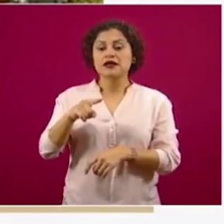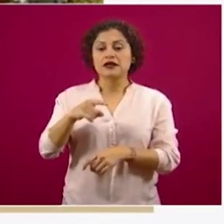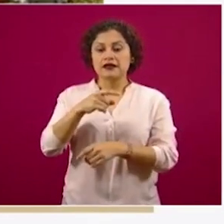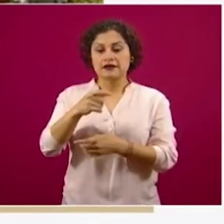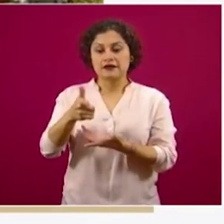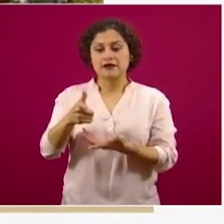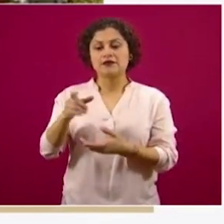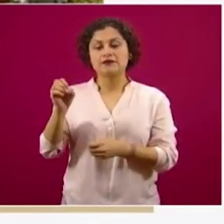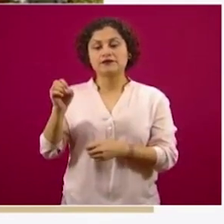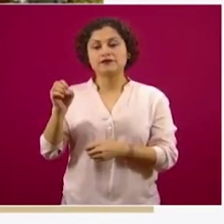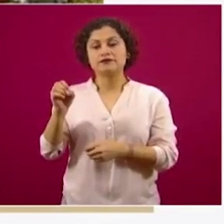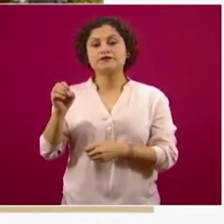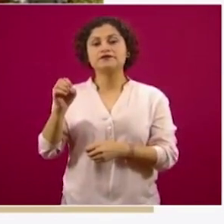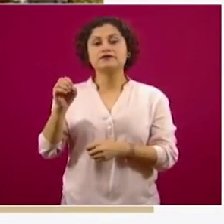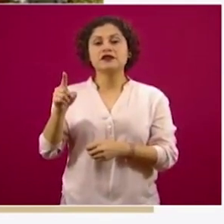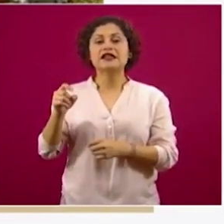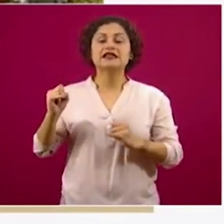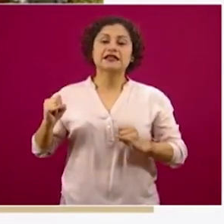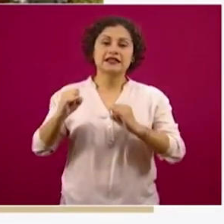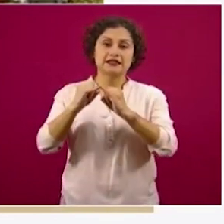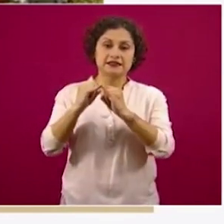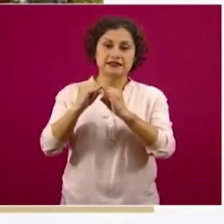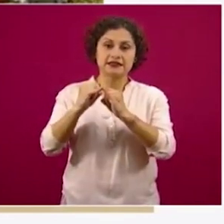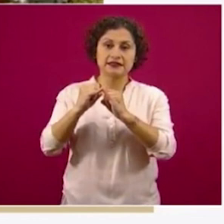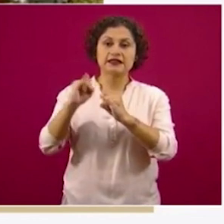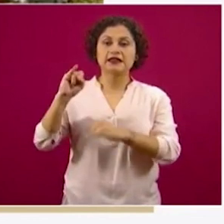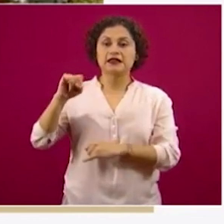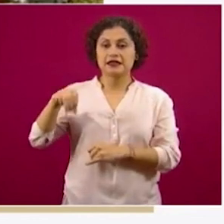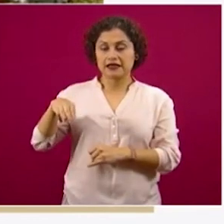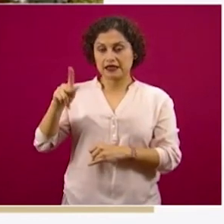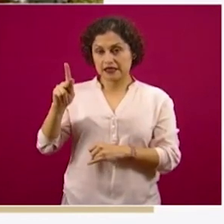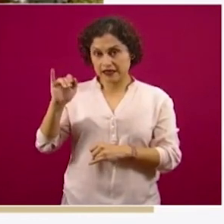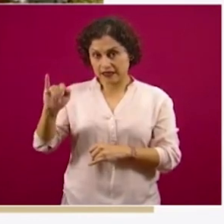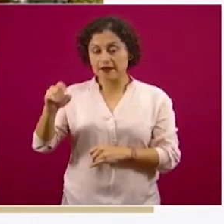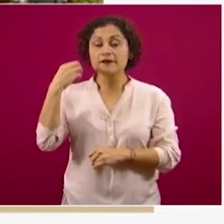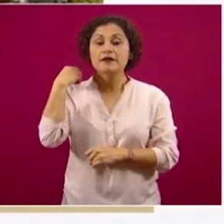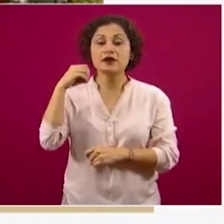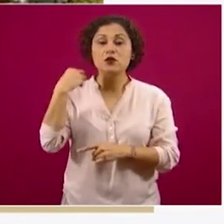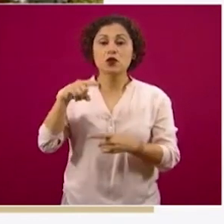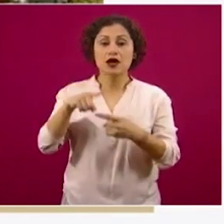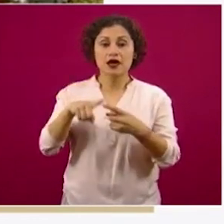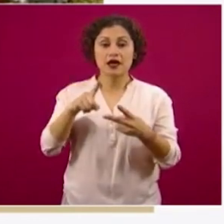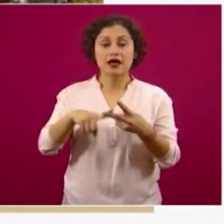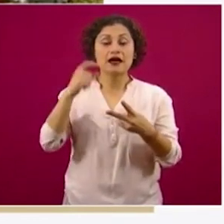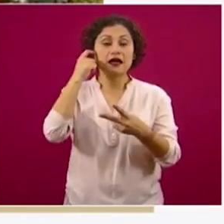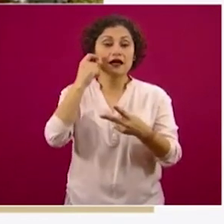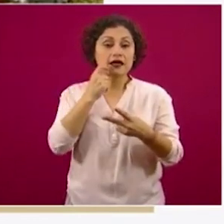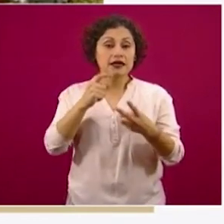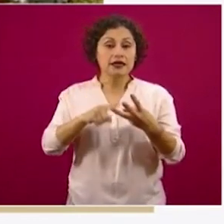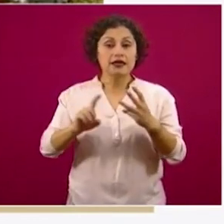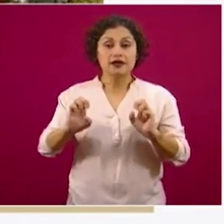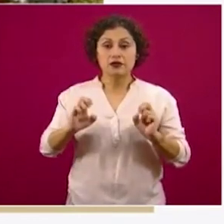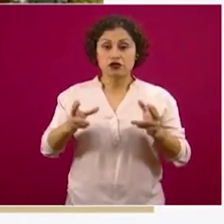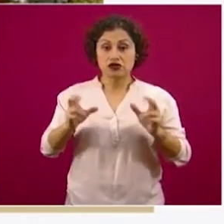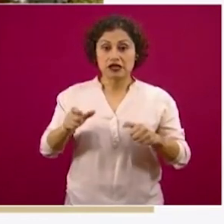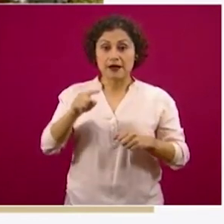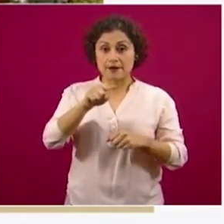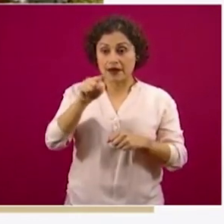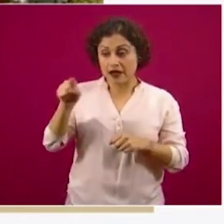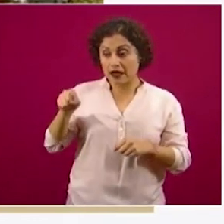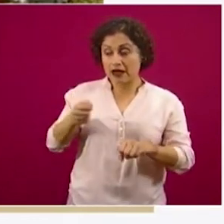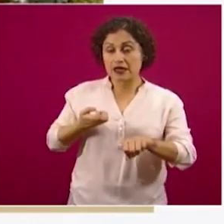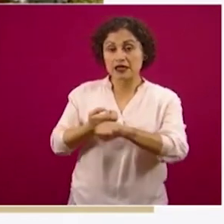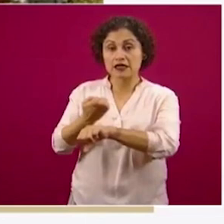el Instituto Nacional de Pueblos Indígenas, el INPI. En Oaxaca, Guerrero y en Chiapas, que se tienen altos niveles de población rural,